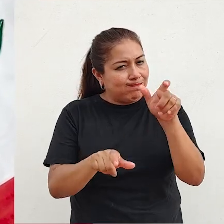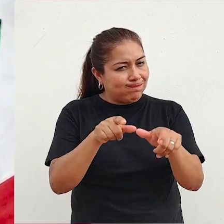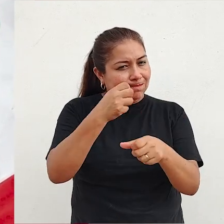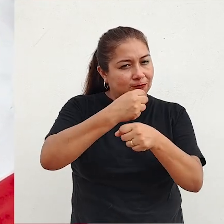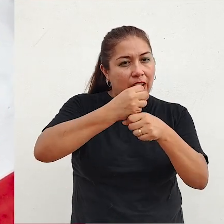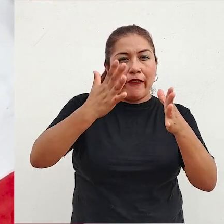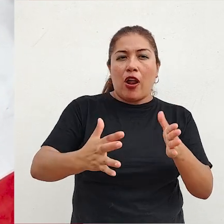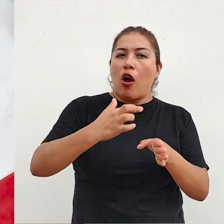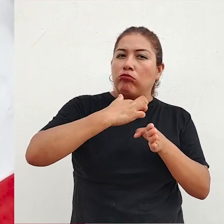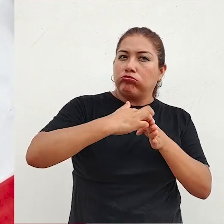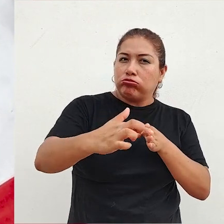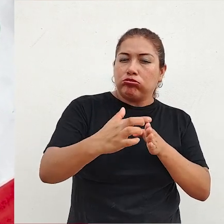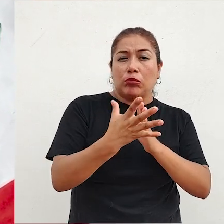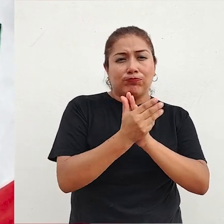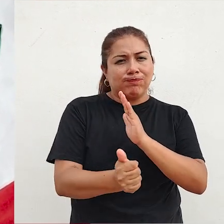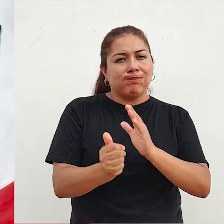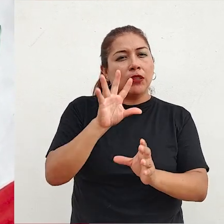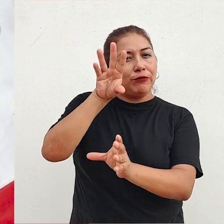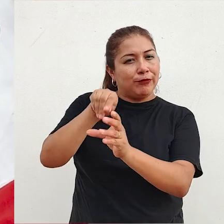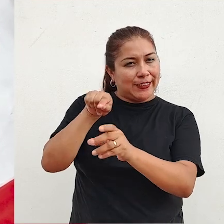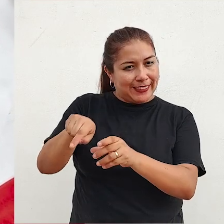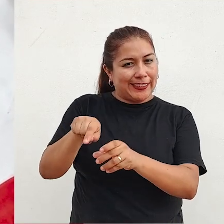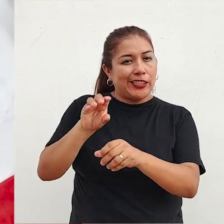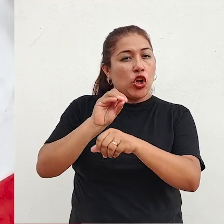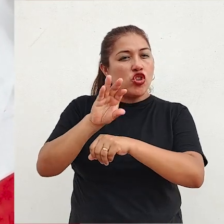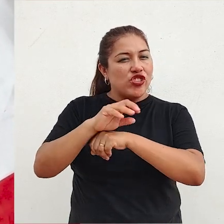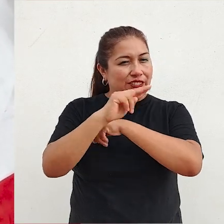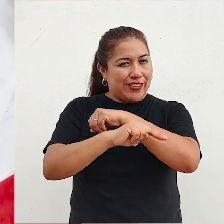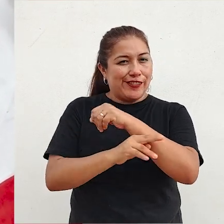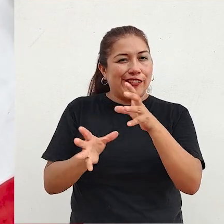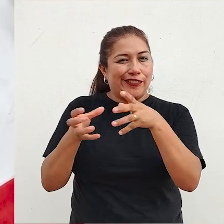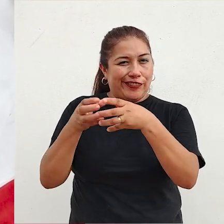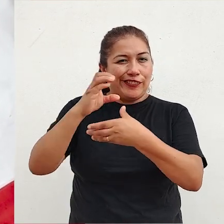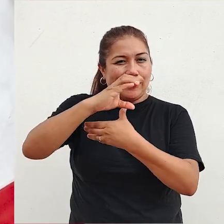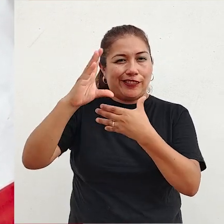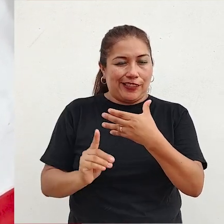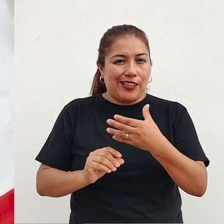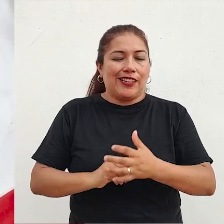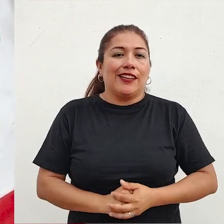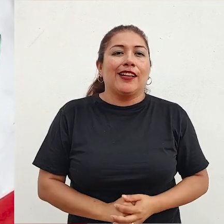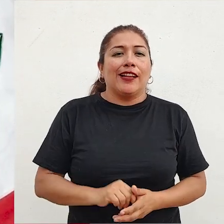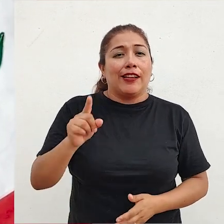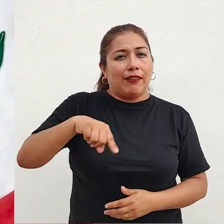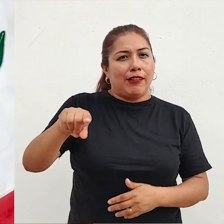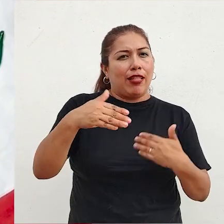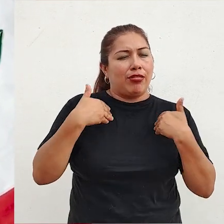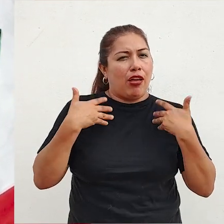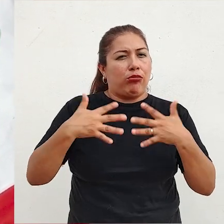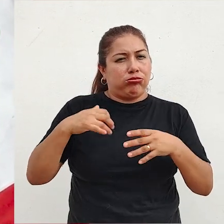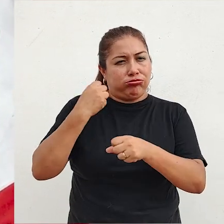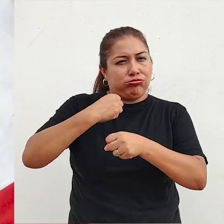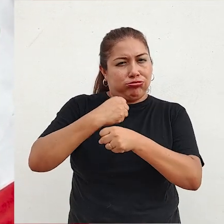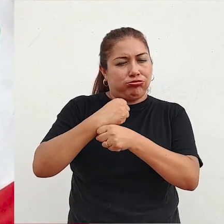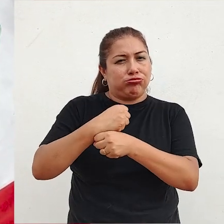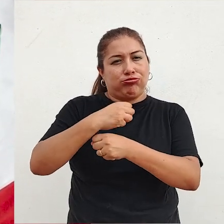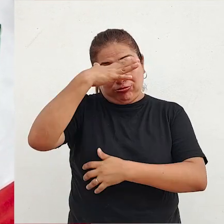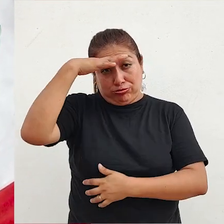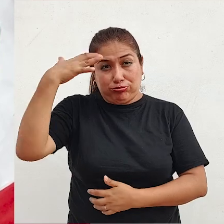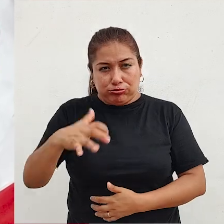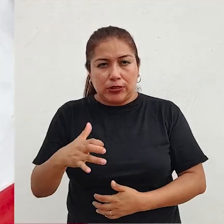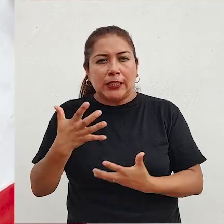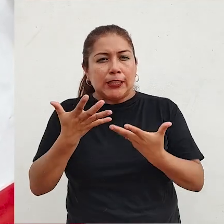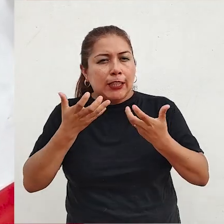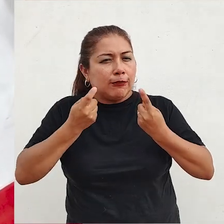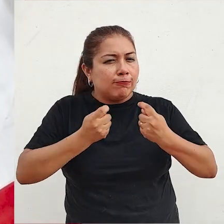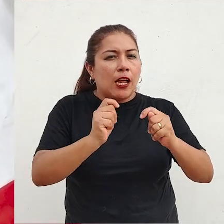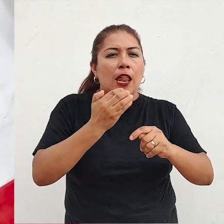una de las personas y profesionales que integran este Consejo Nacional y que tienen un largo trabajo, el de mejorar las condiciones